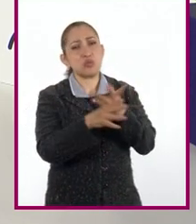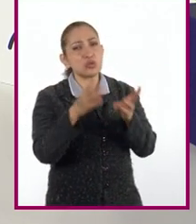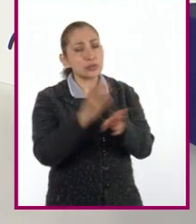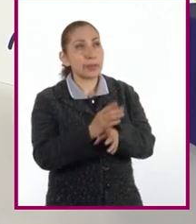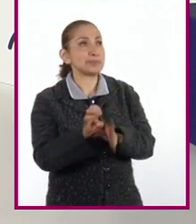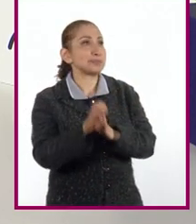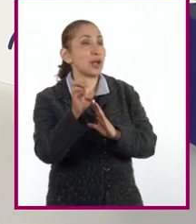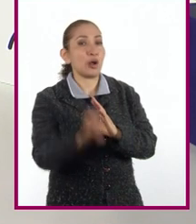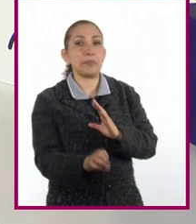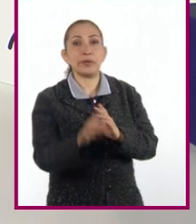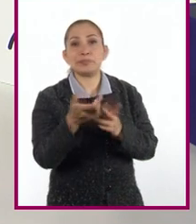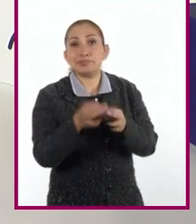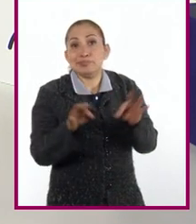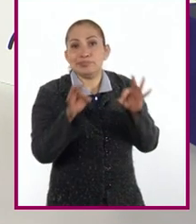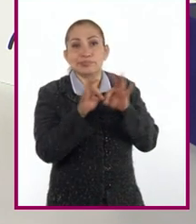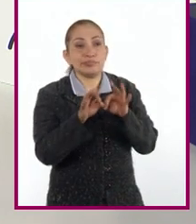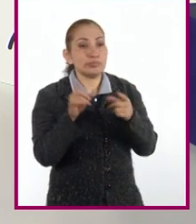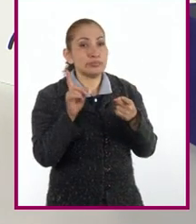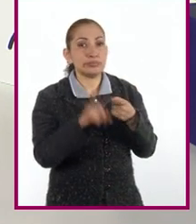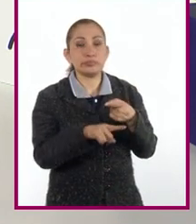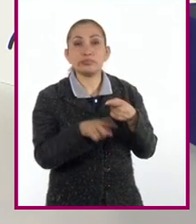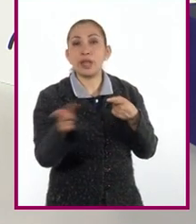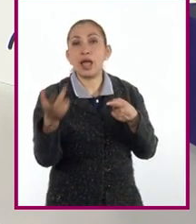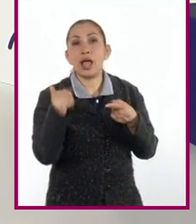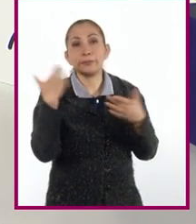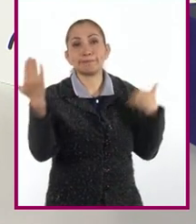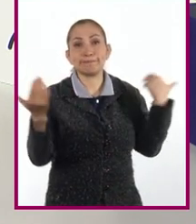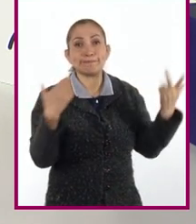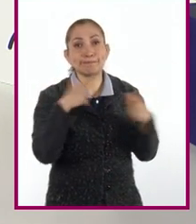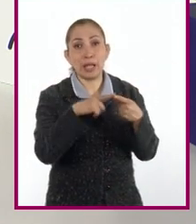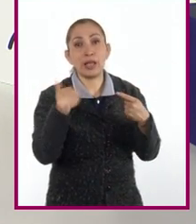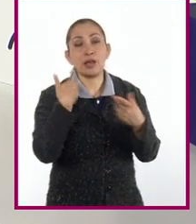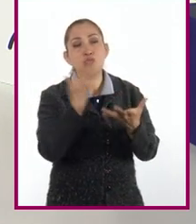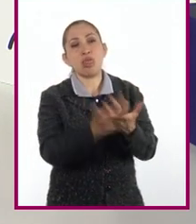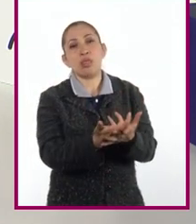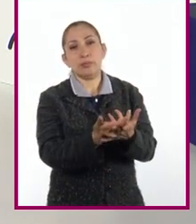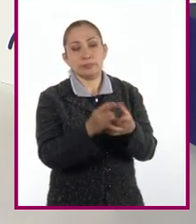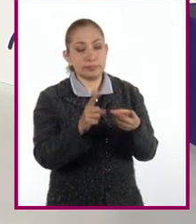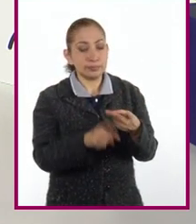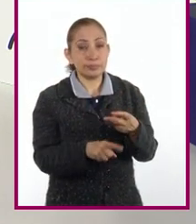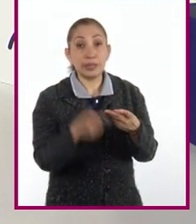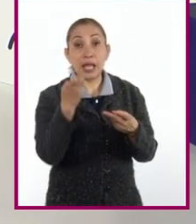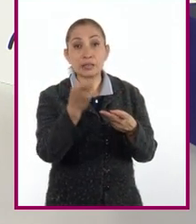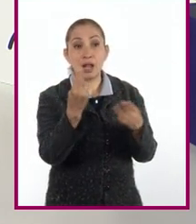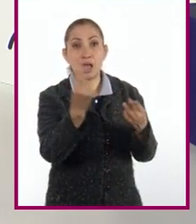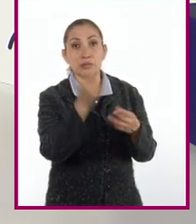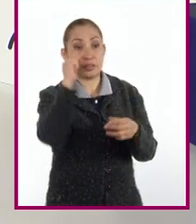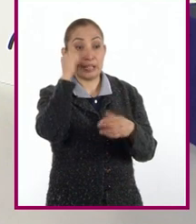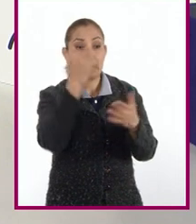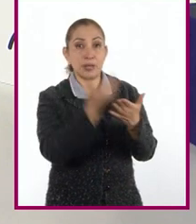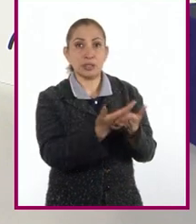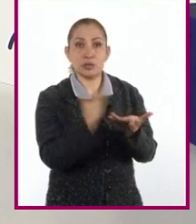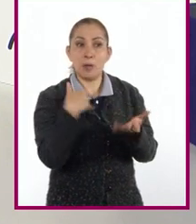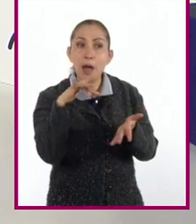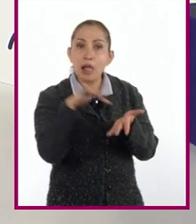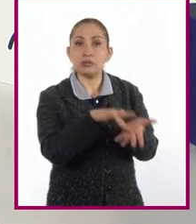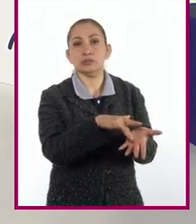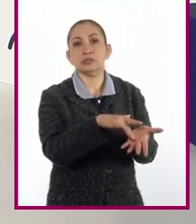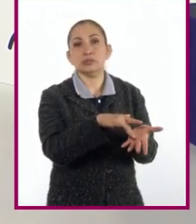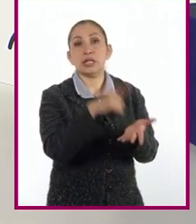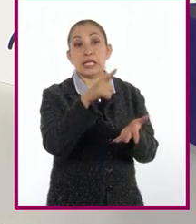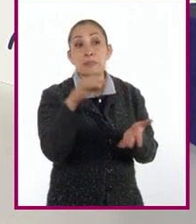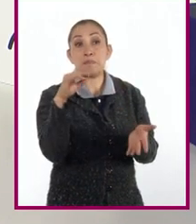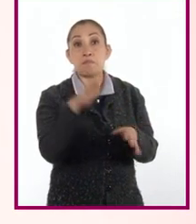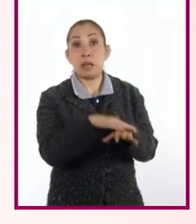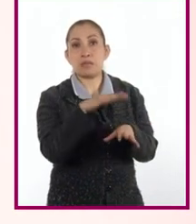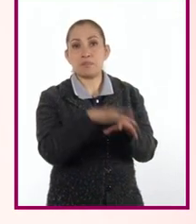Entre las más relevantes encontramos las de recreación y esparcimiento. Estas requieren servicios complementarios y